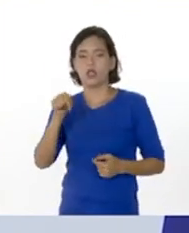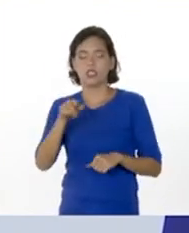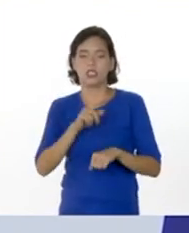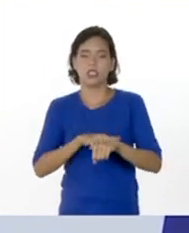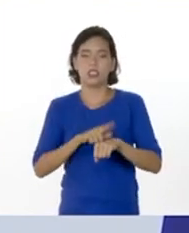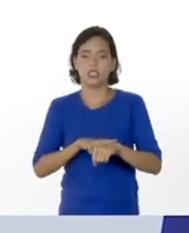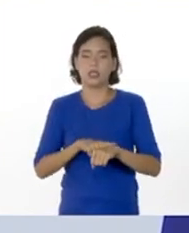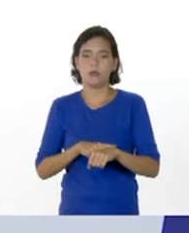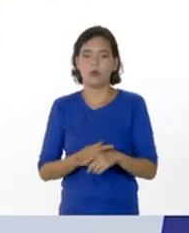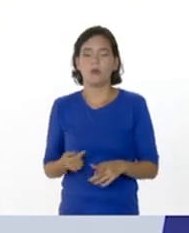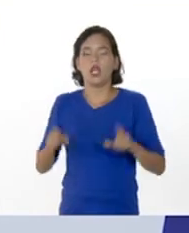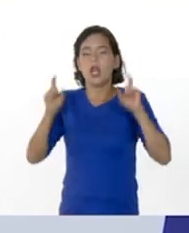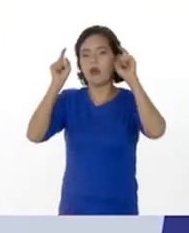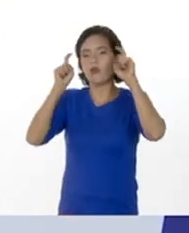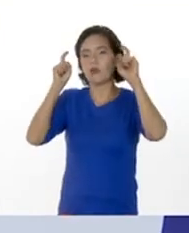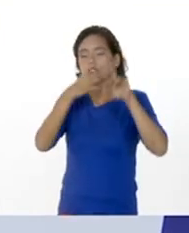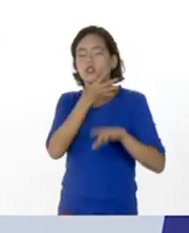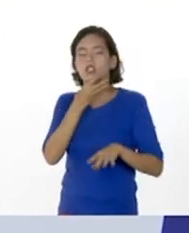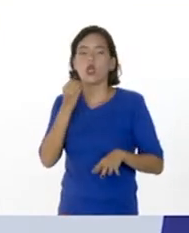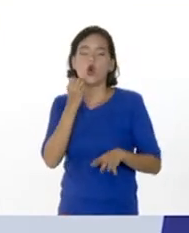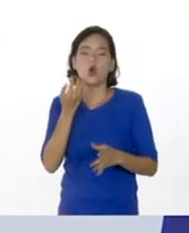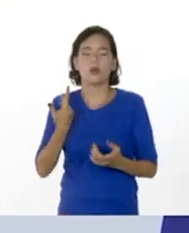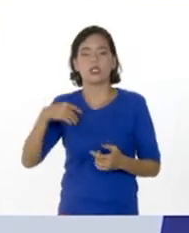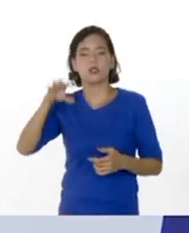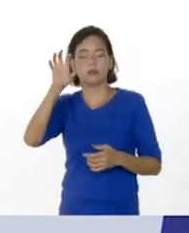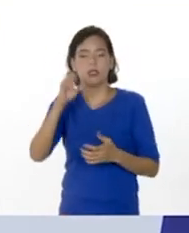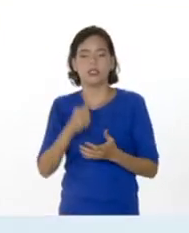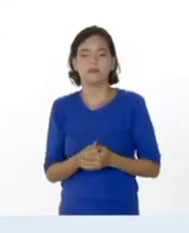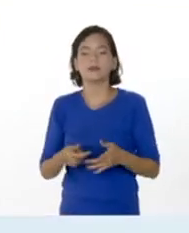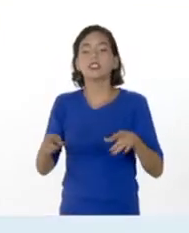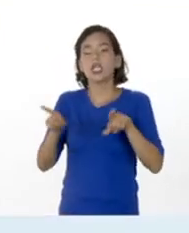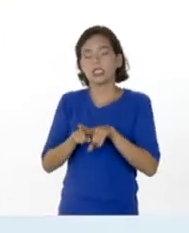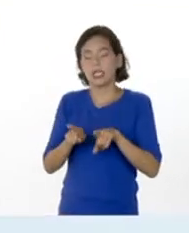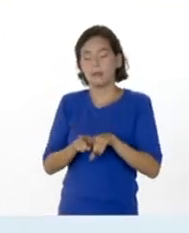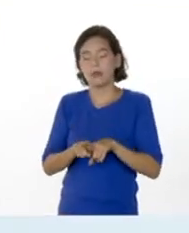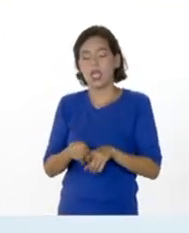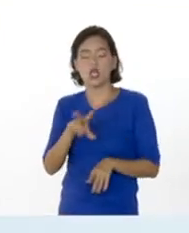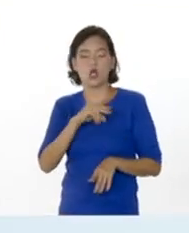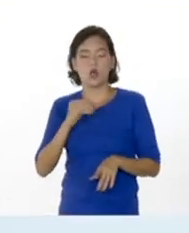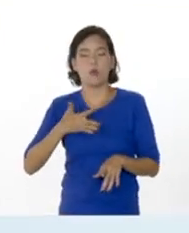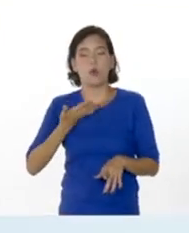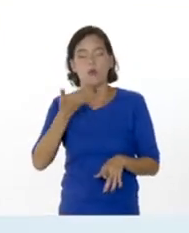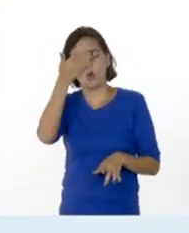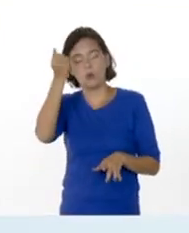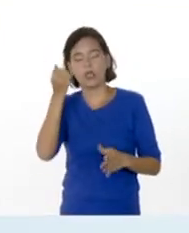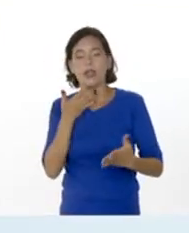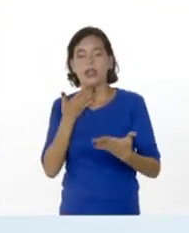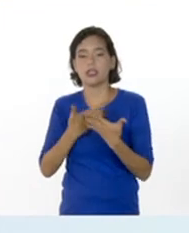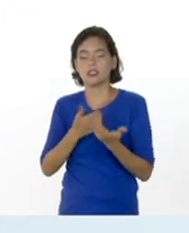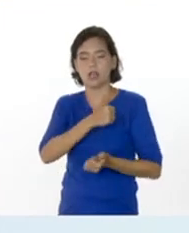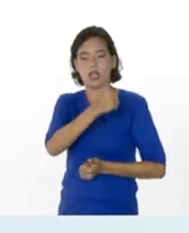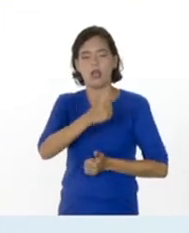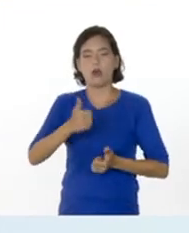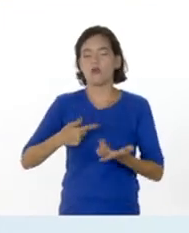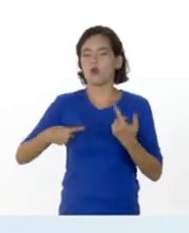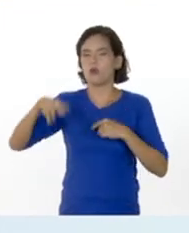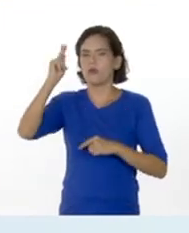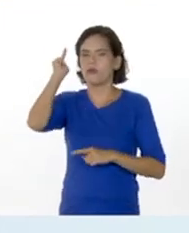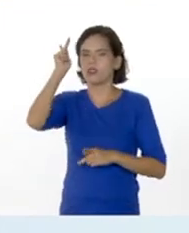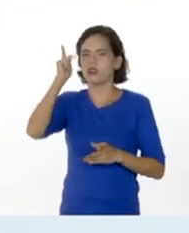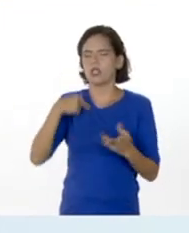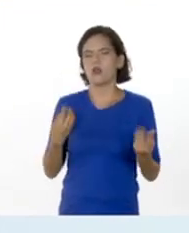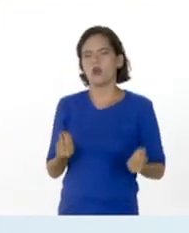jornada para la formación de los jóvenes y adolescentes de nuestro país. También, no debemos olvidar agradecer a cada uno de los profesores que nos